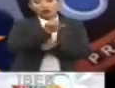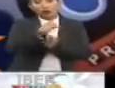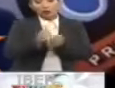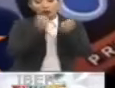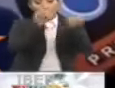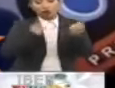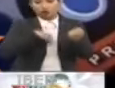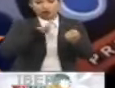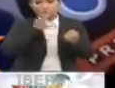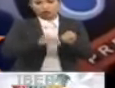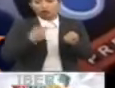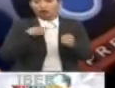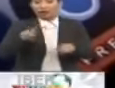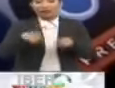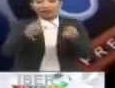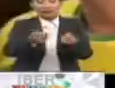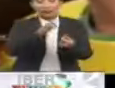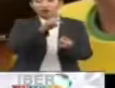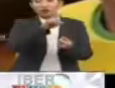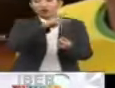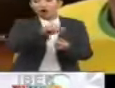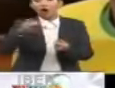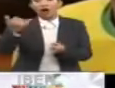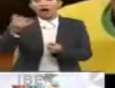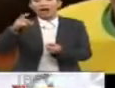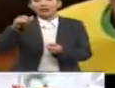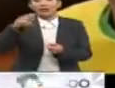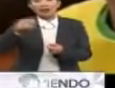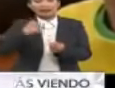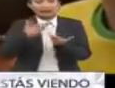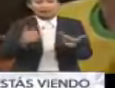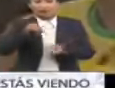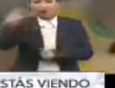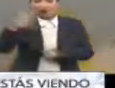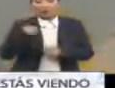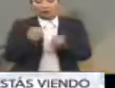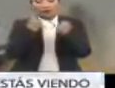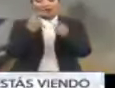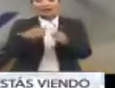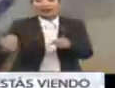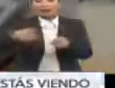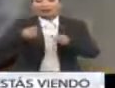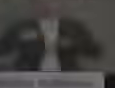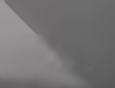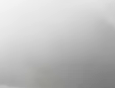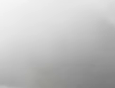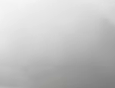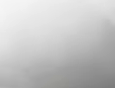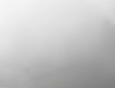poder no es nuestro y no será ni el de Bolsonaro, ni el de Haddad, ni ningún otro. El poder pertenece a la gente.